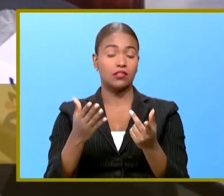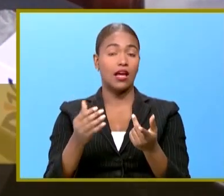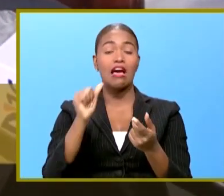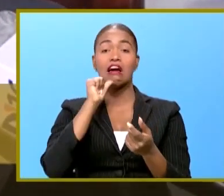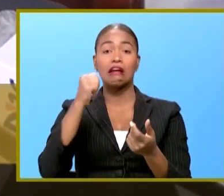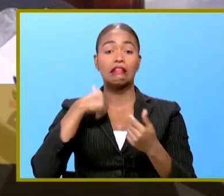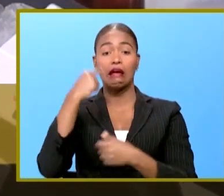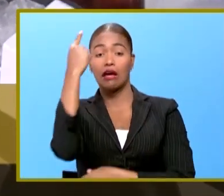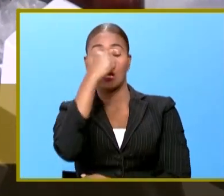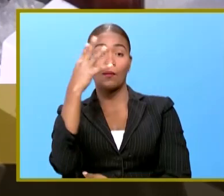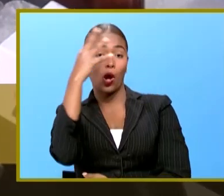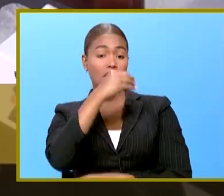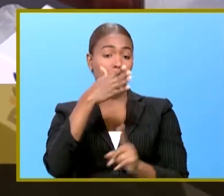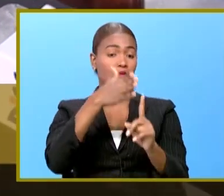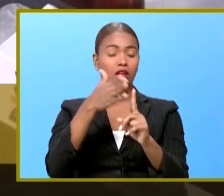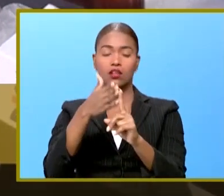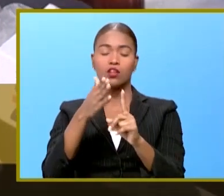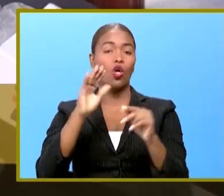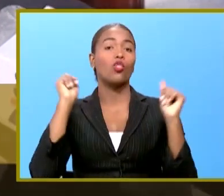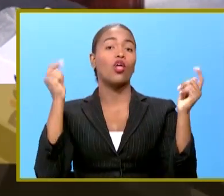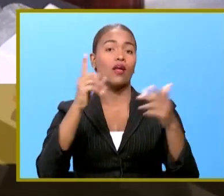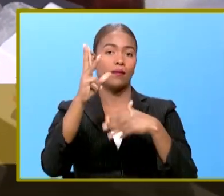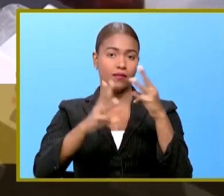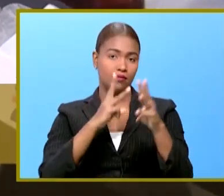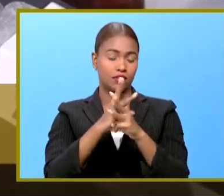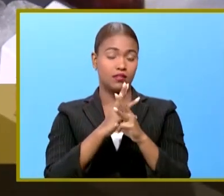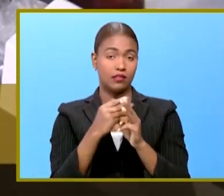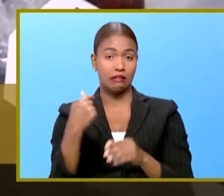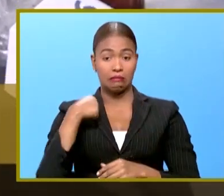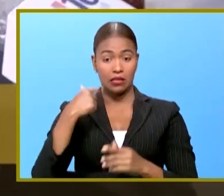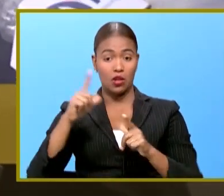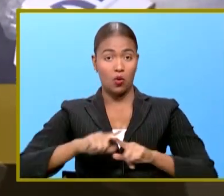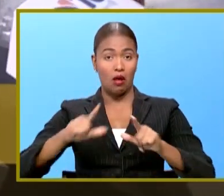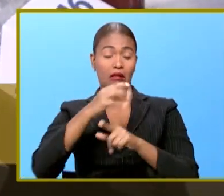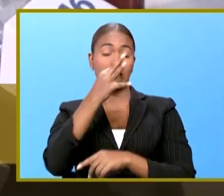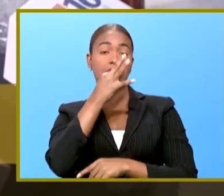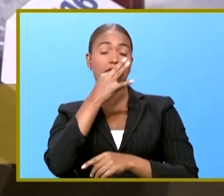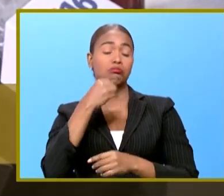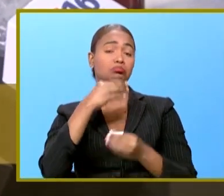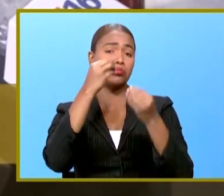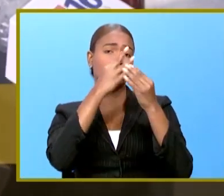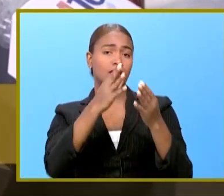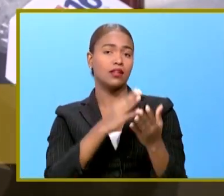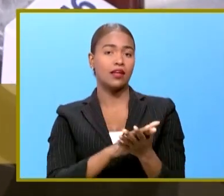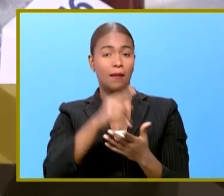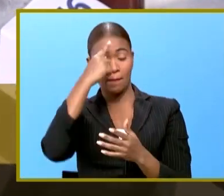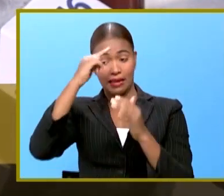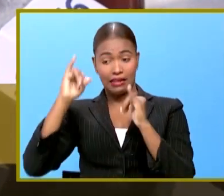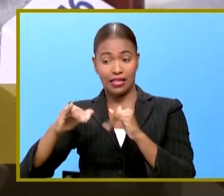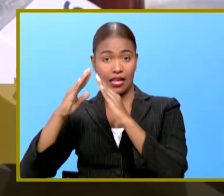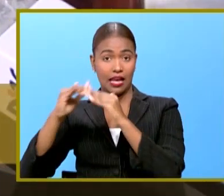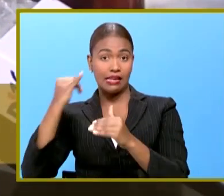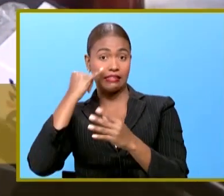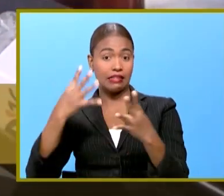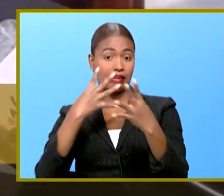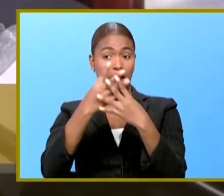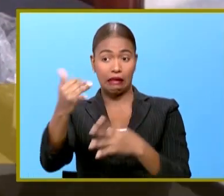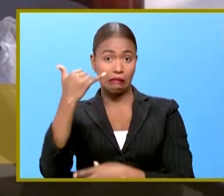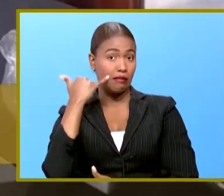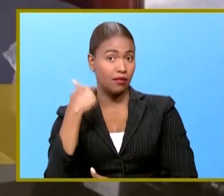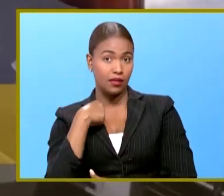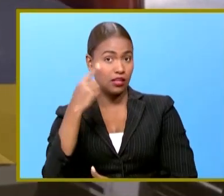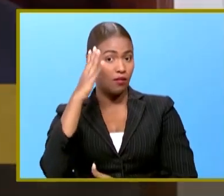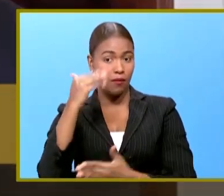no haya cara bonita todo el mundo yo en mi lugar por ejemplo yo le digo para toque de queda que cayó preso que a mí no me llame